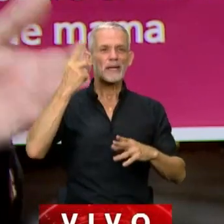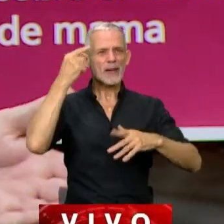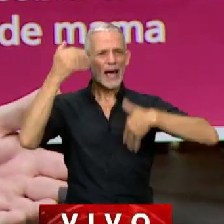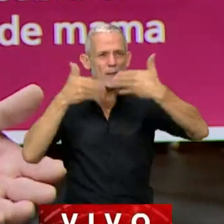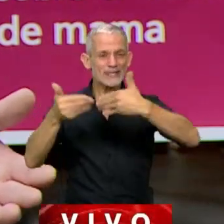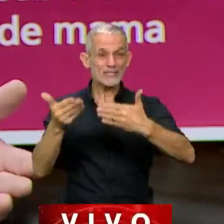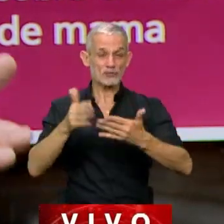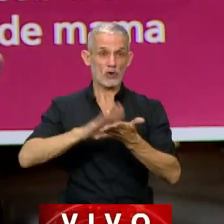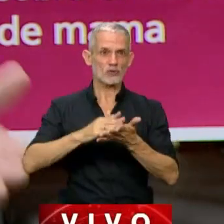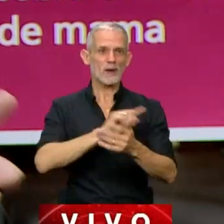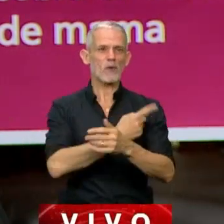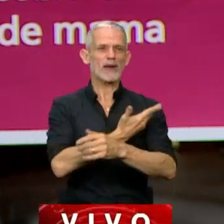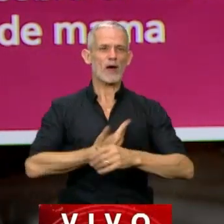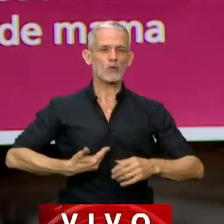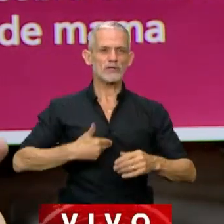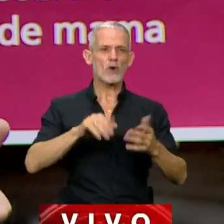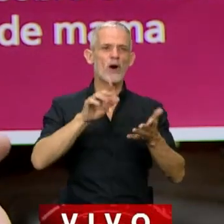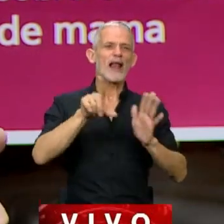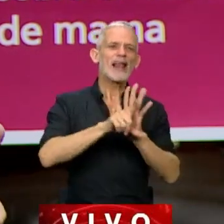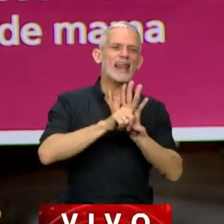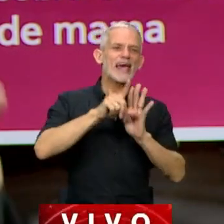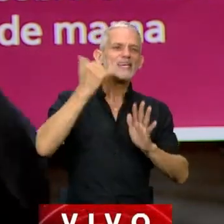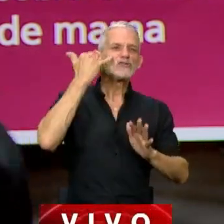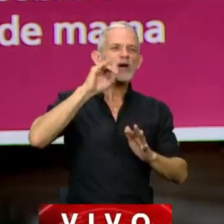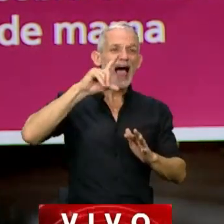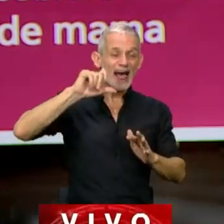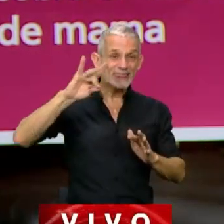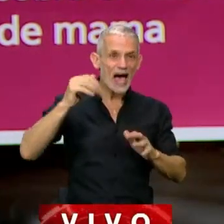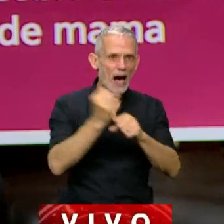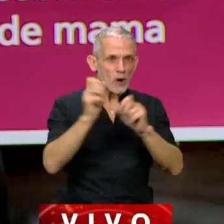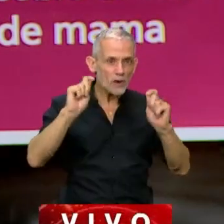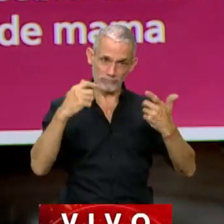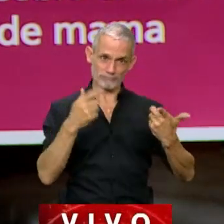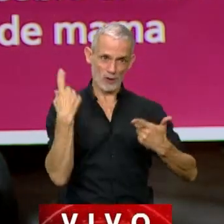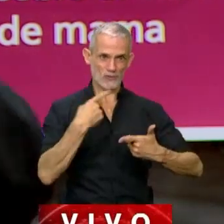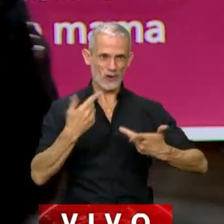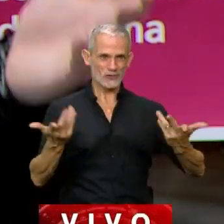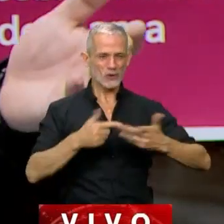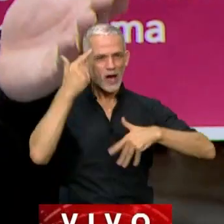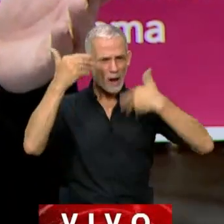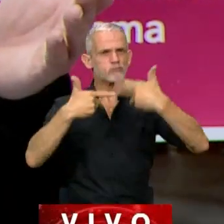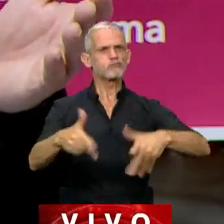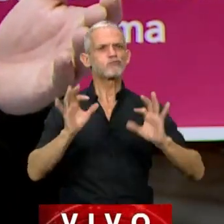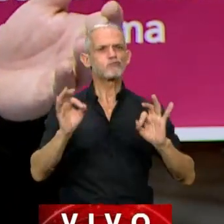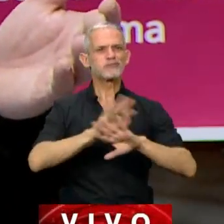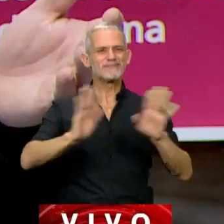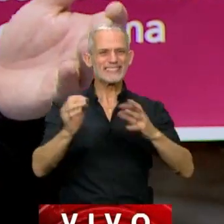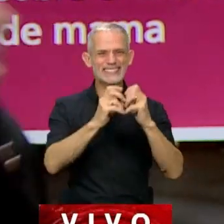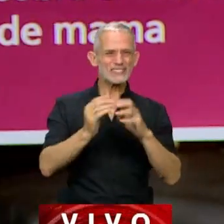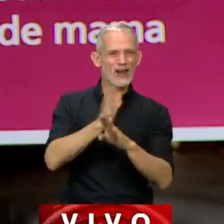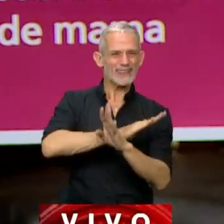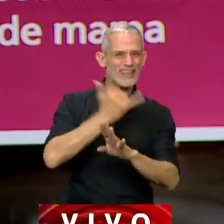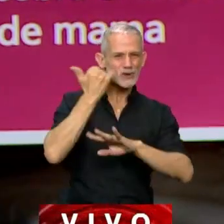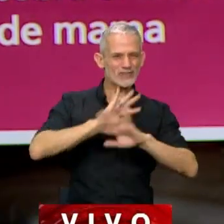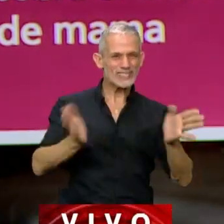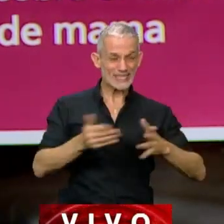capacitación en el ámbito del Poder Ejecutivo sobre la ley Yolanda, que la aprobamos nosotros aquí y que nosotros hicimos nuestra capacitación antes de la sesión anterior,